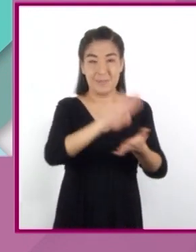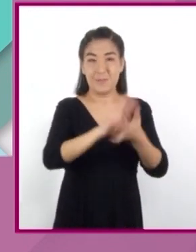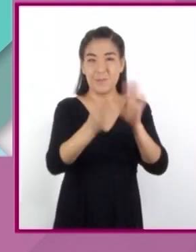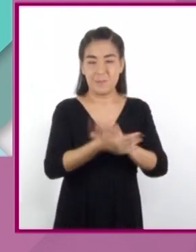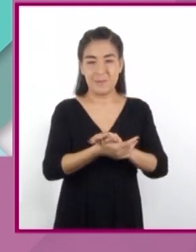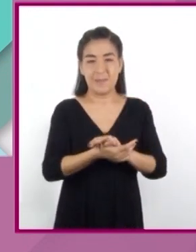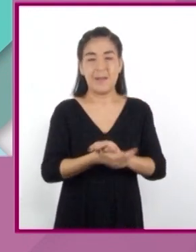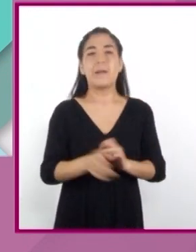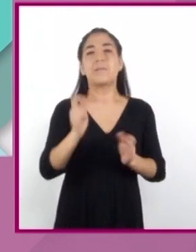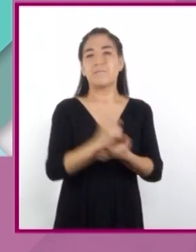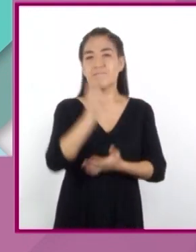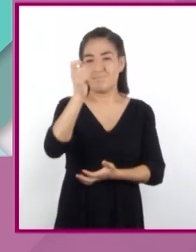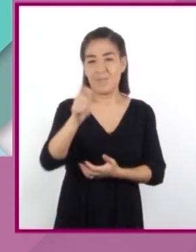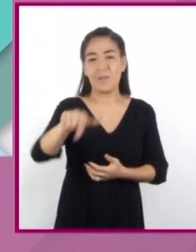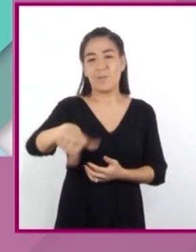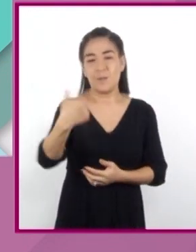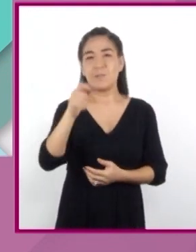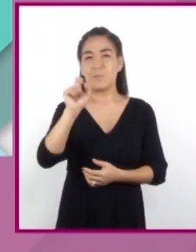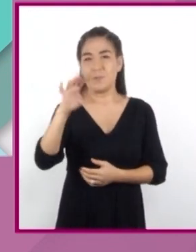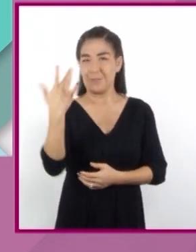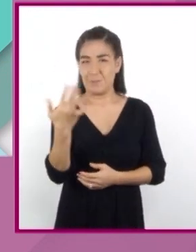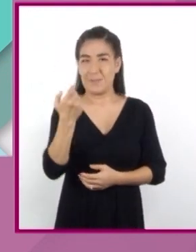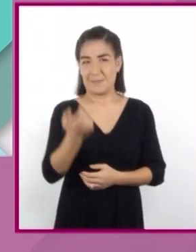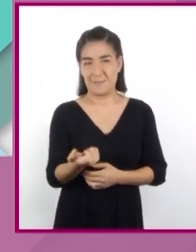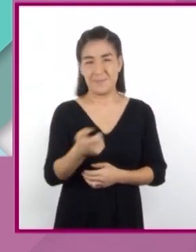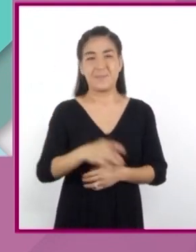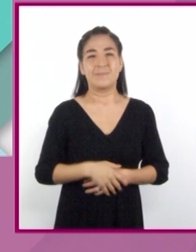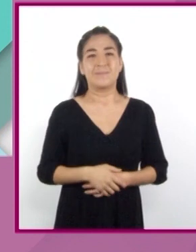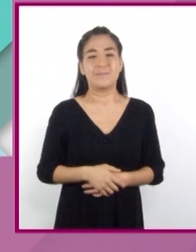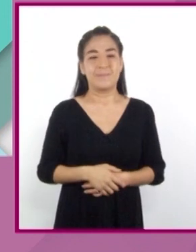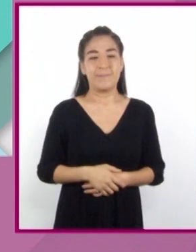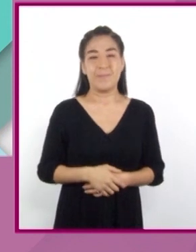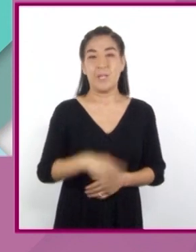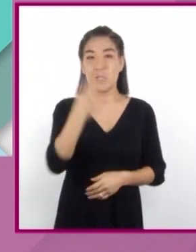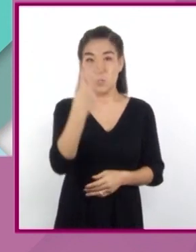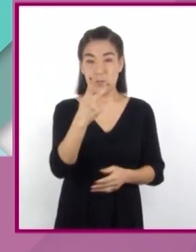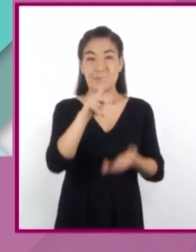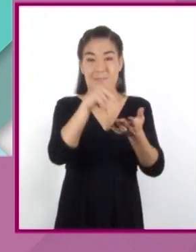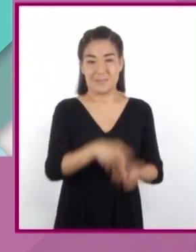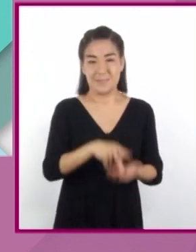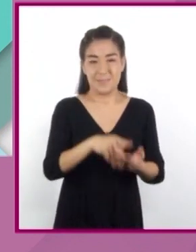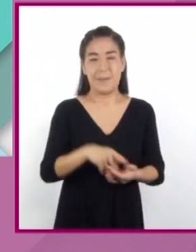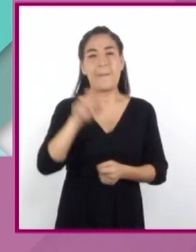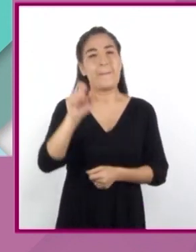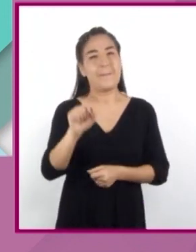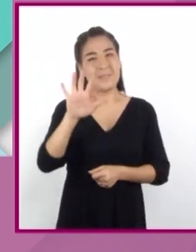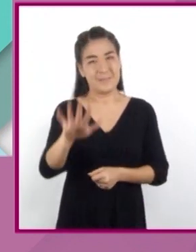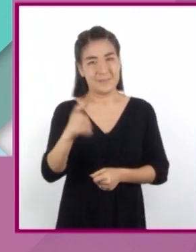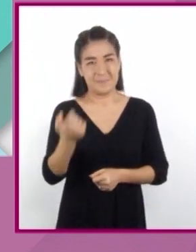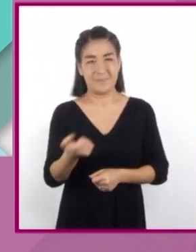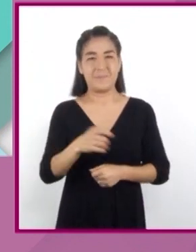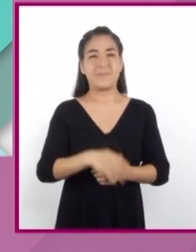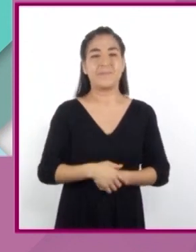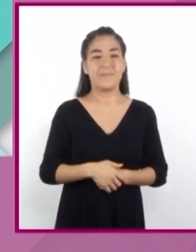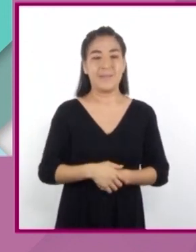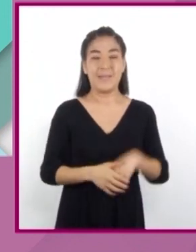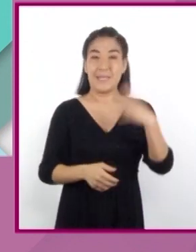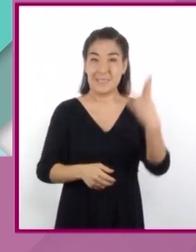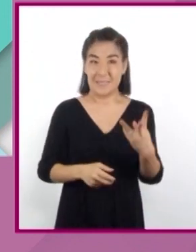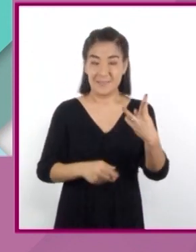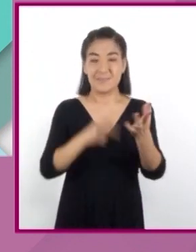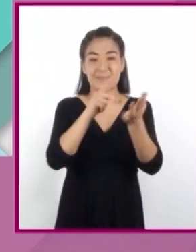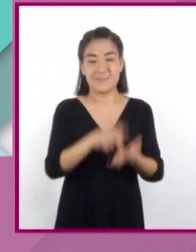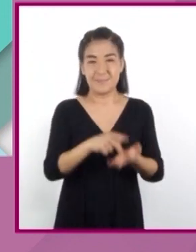vamos a pagar 12.50 pesos. De dos kilogramos, 25 pesos. De tres